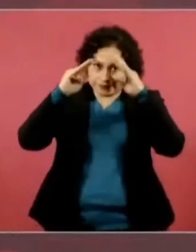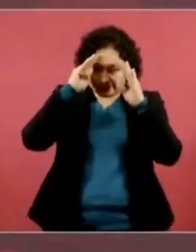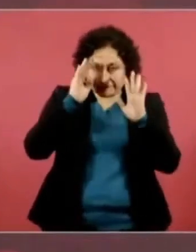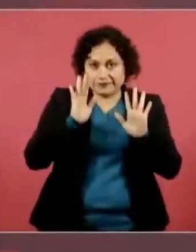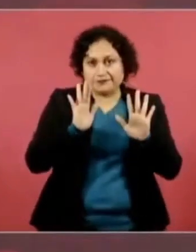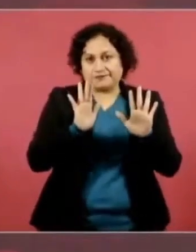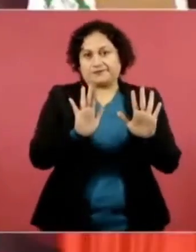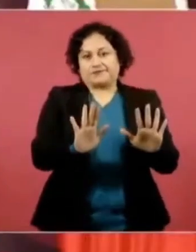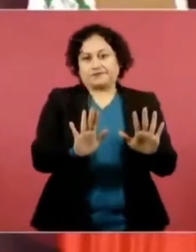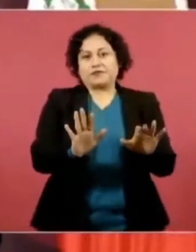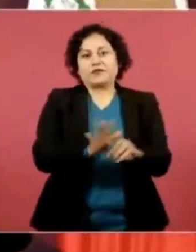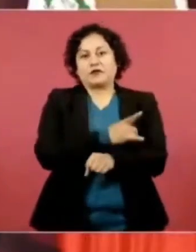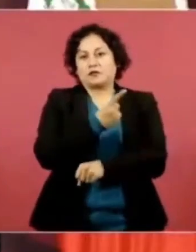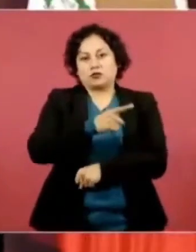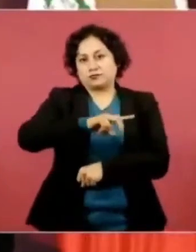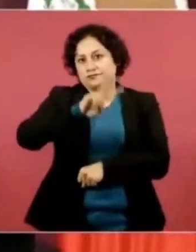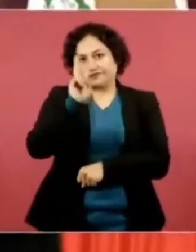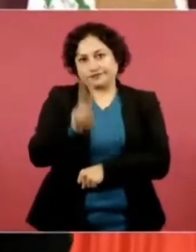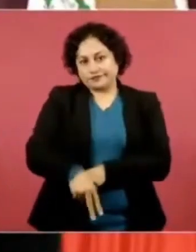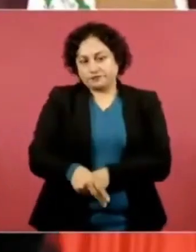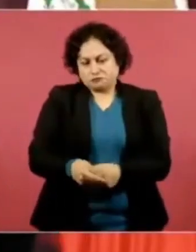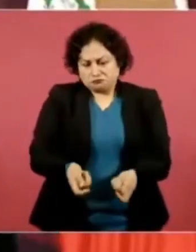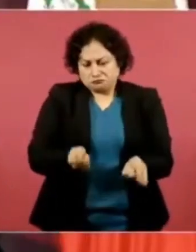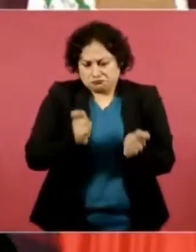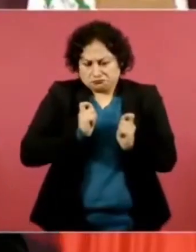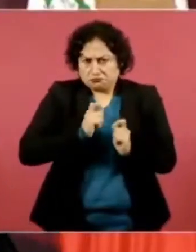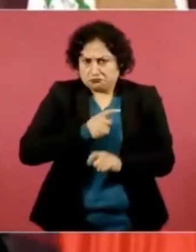humanitaria, es nuestra responsabilidad,